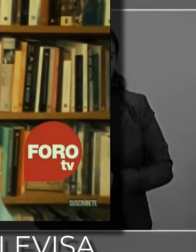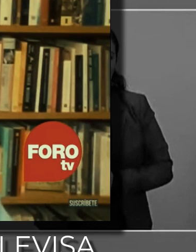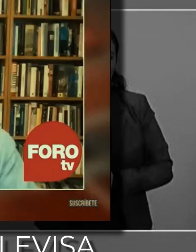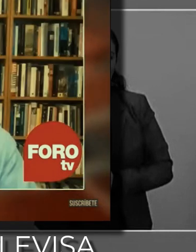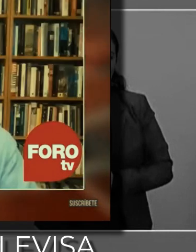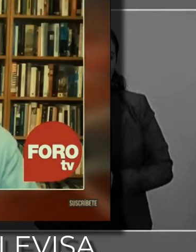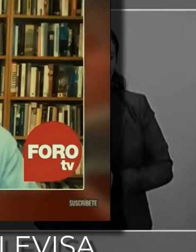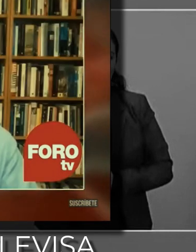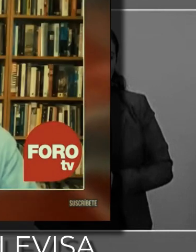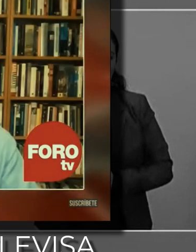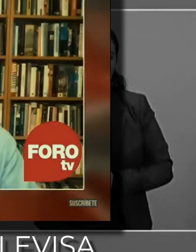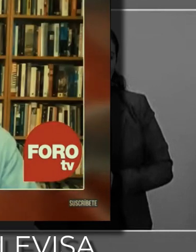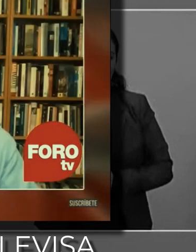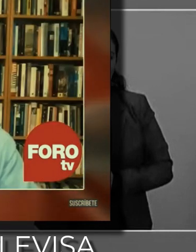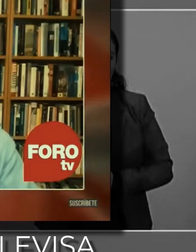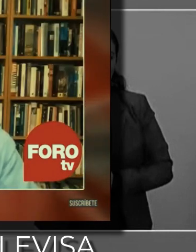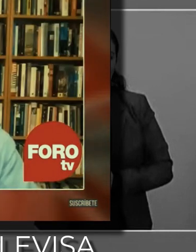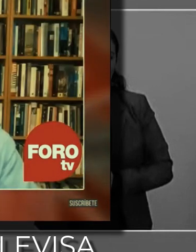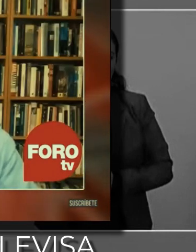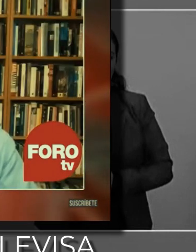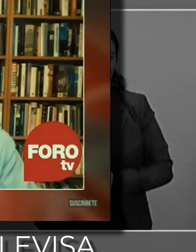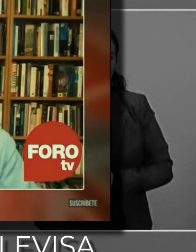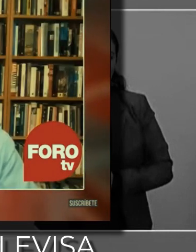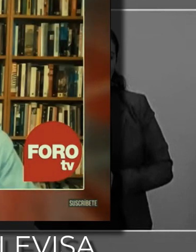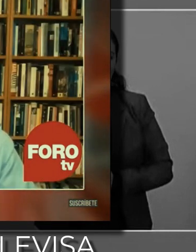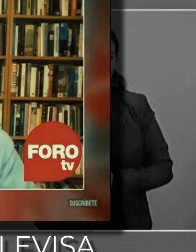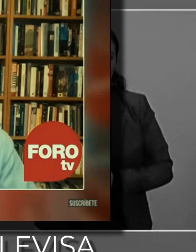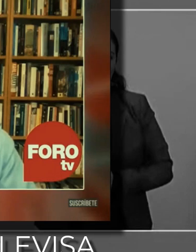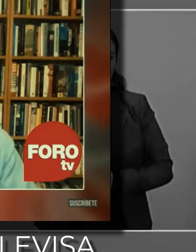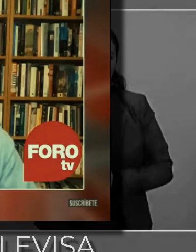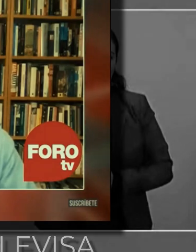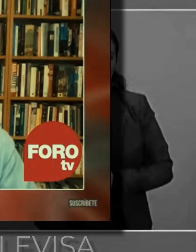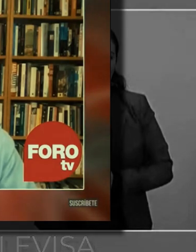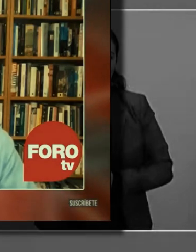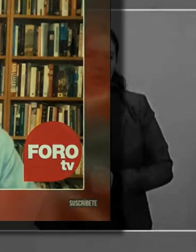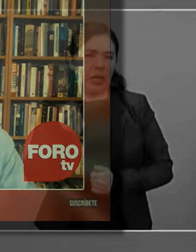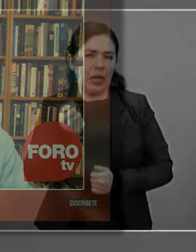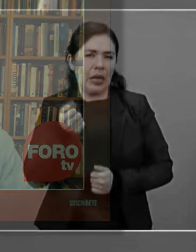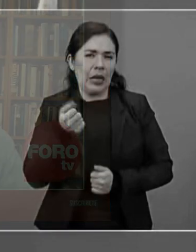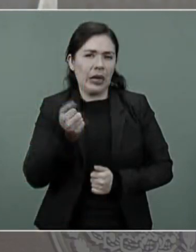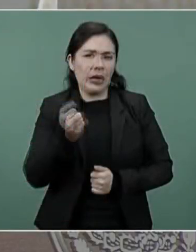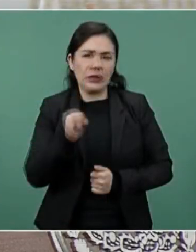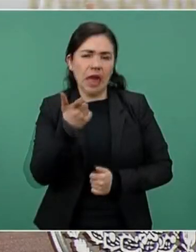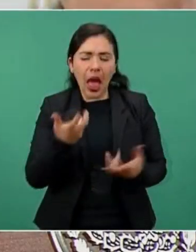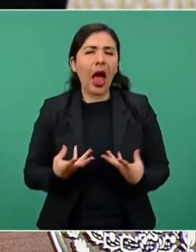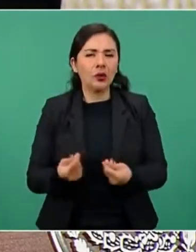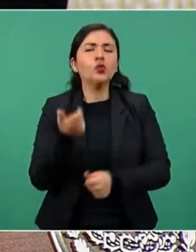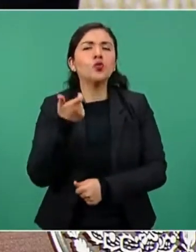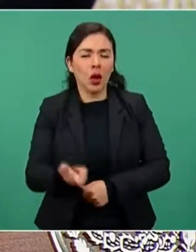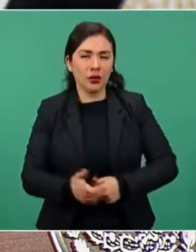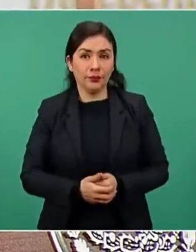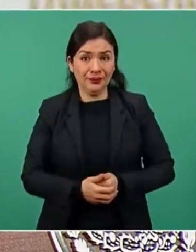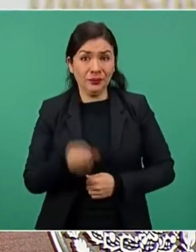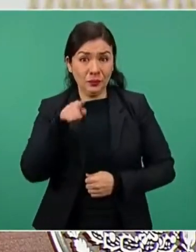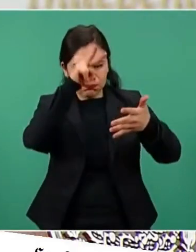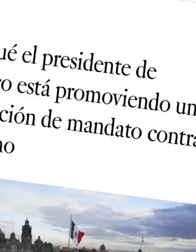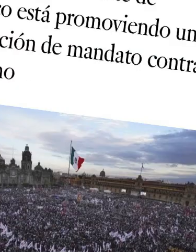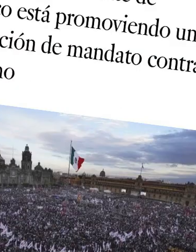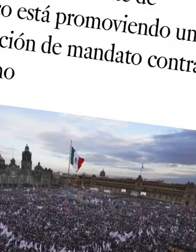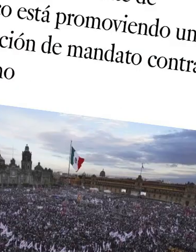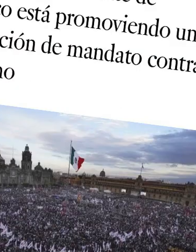agua disponible que hay para que el presidente muestre sus dotes como clavadista y sus adeptos se dediquen a aplaudirle a rabiar. Entonces, ahí pueden